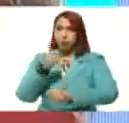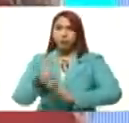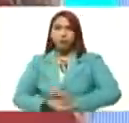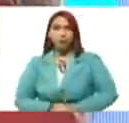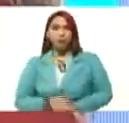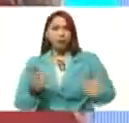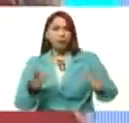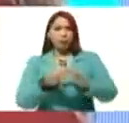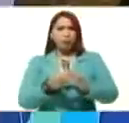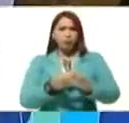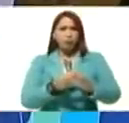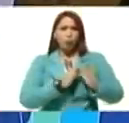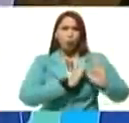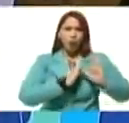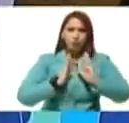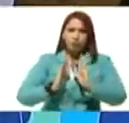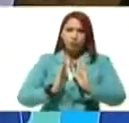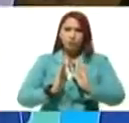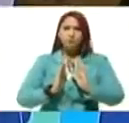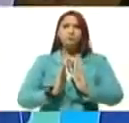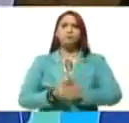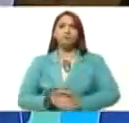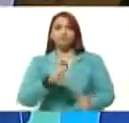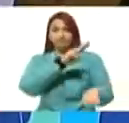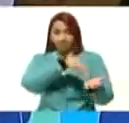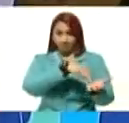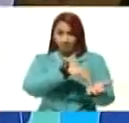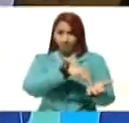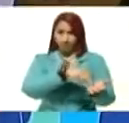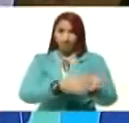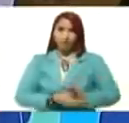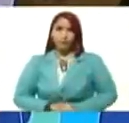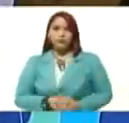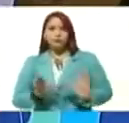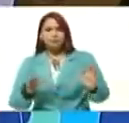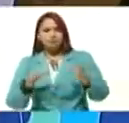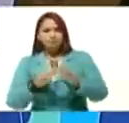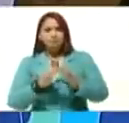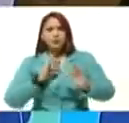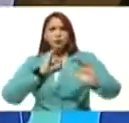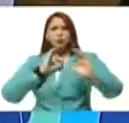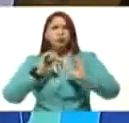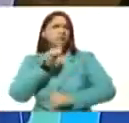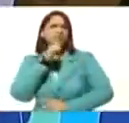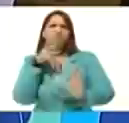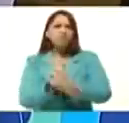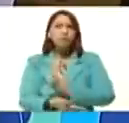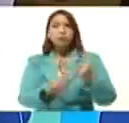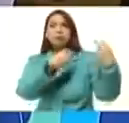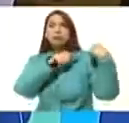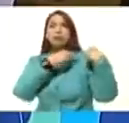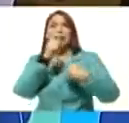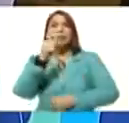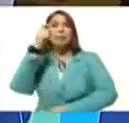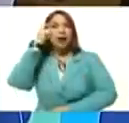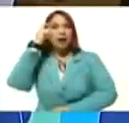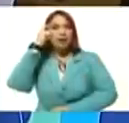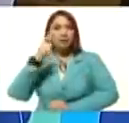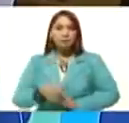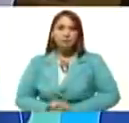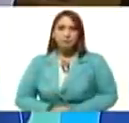en el equipo de organización nacional. Equipo de comunicación, jefa Tania Díaz.